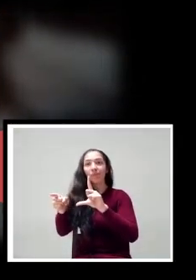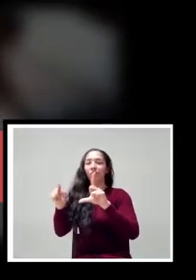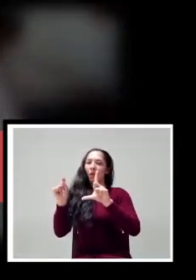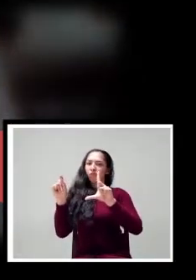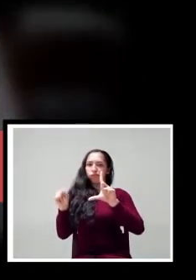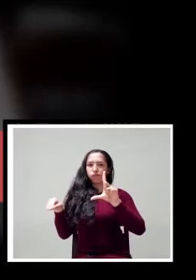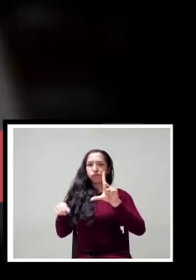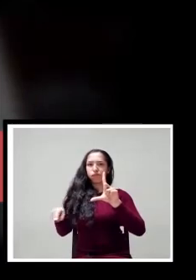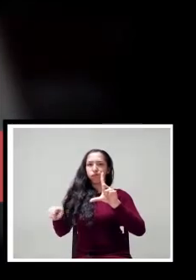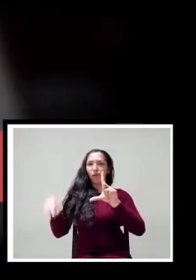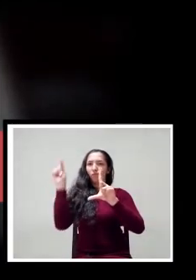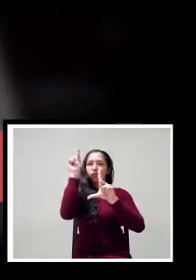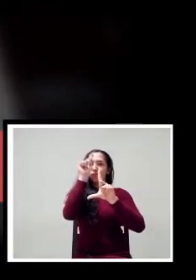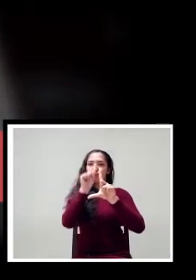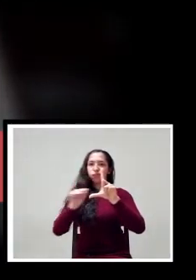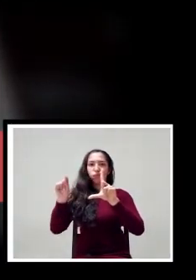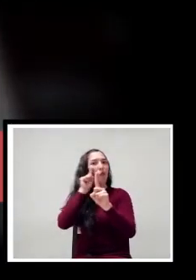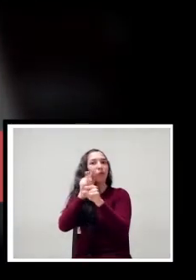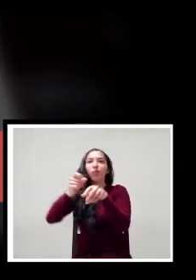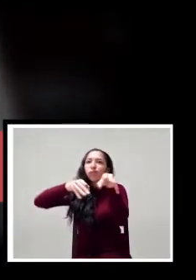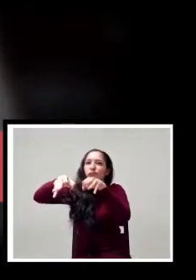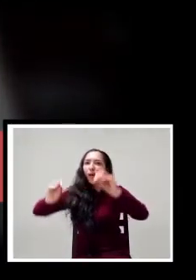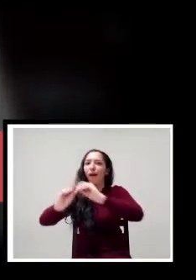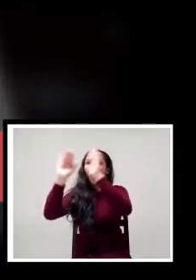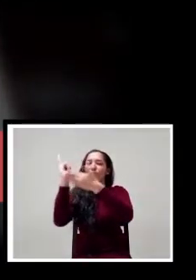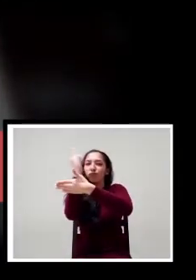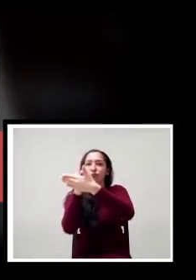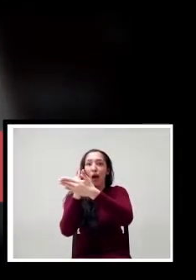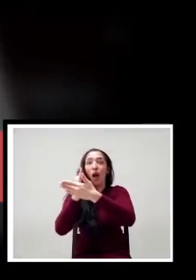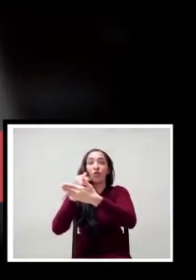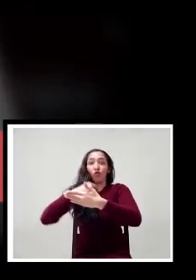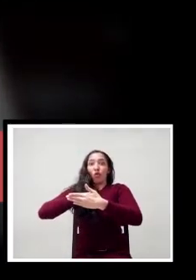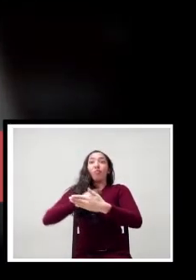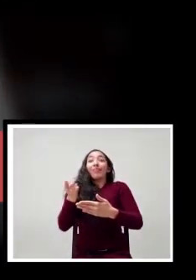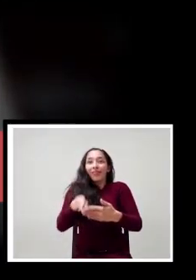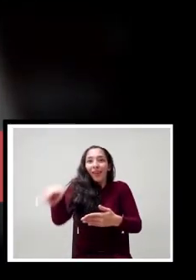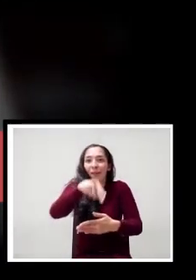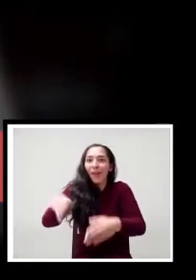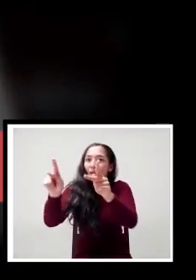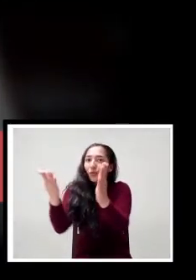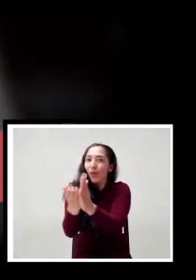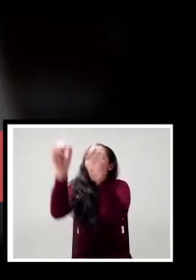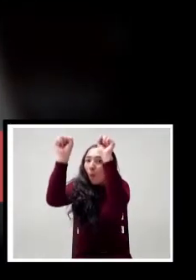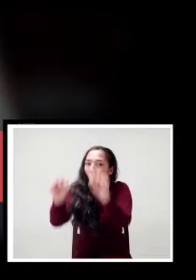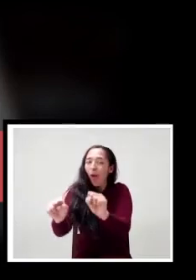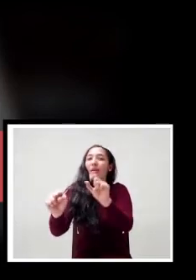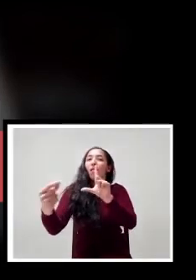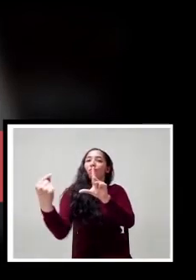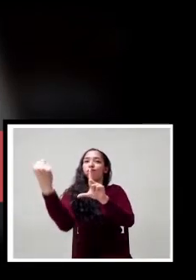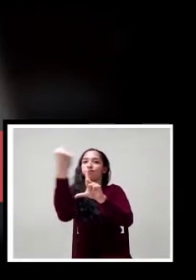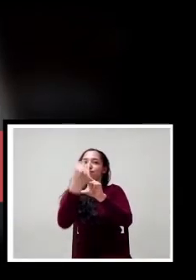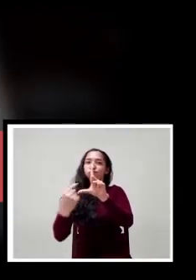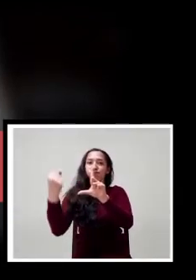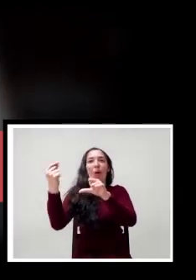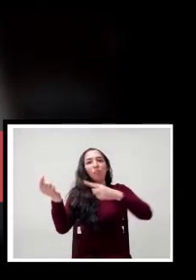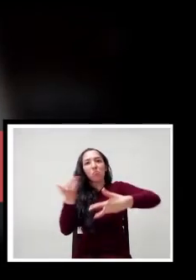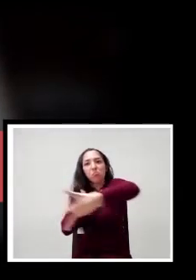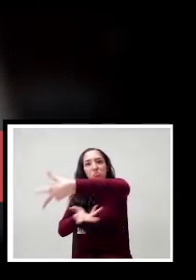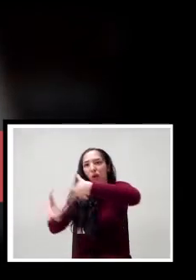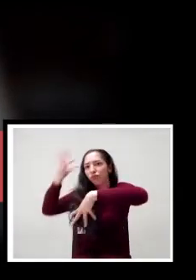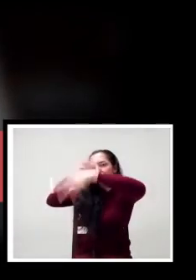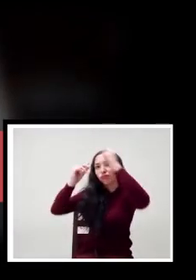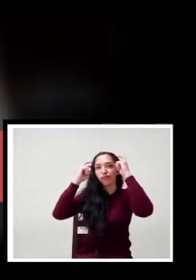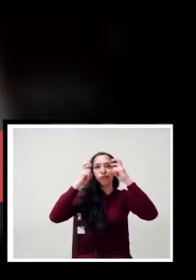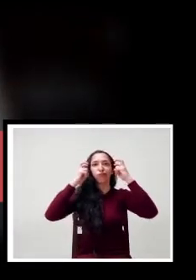en un tablero de acrílico común y corriente, además de que permite compartir a los estudiantes dicha pizarra para que interactúen con la